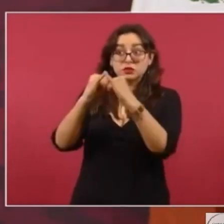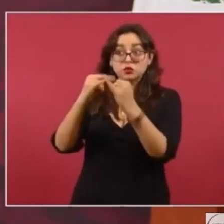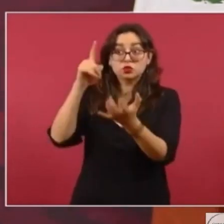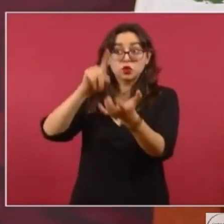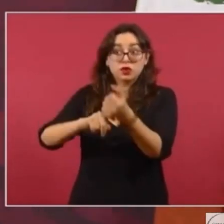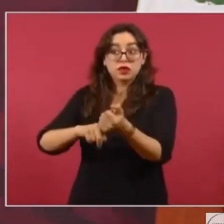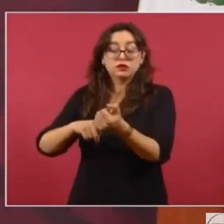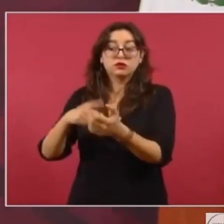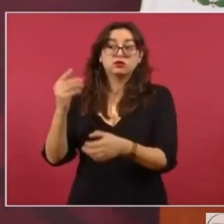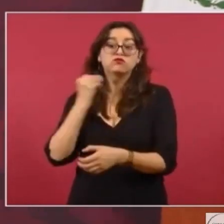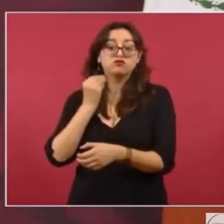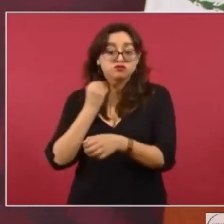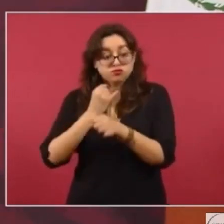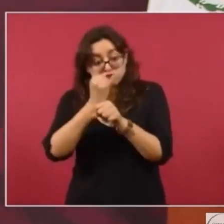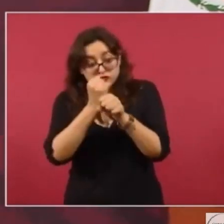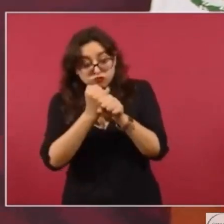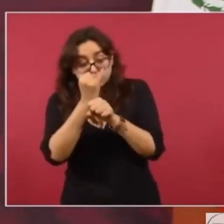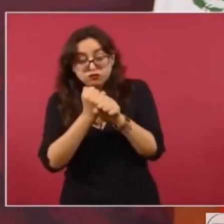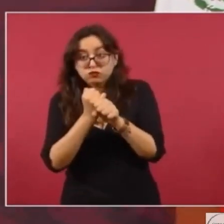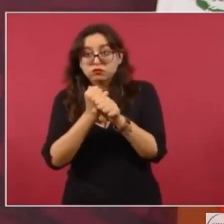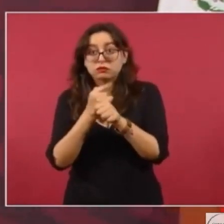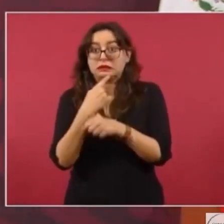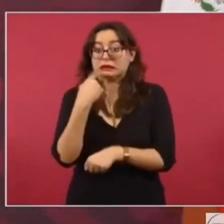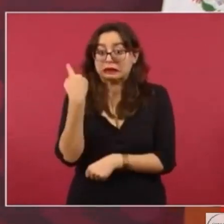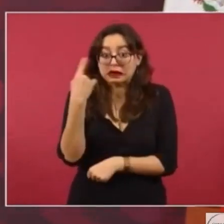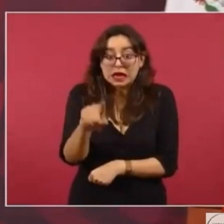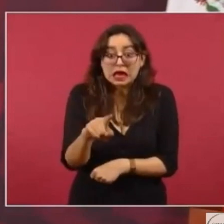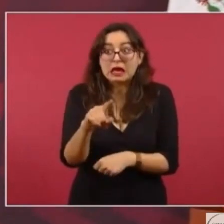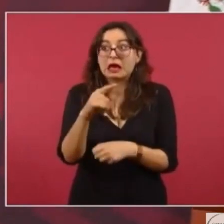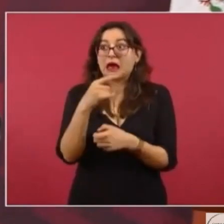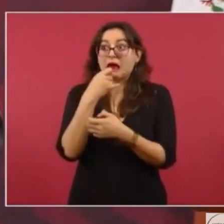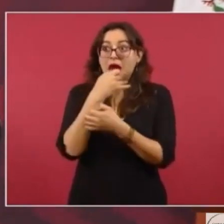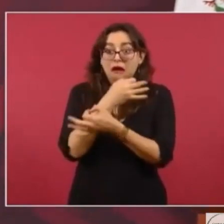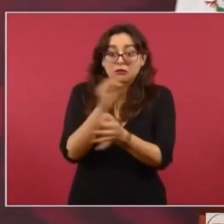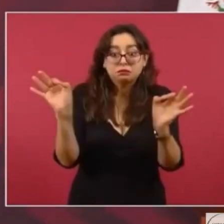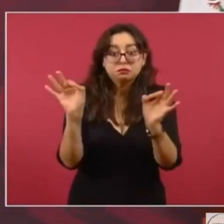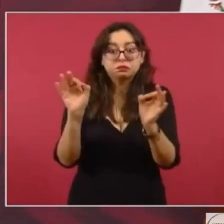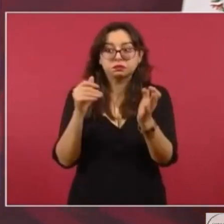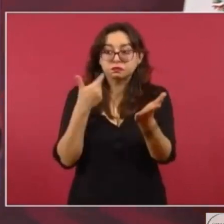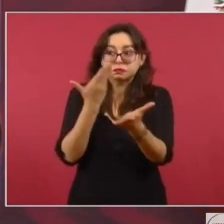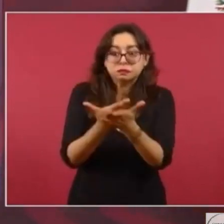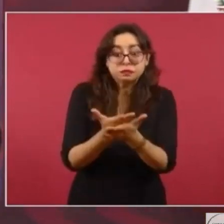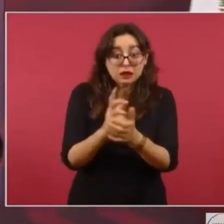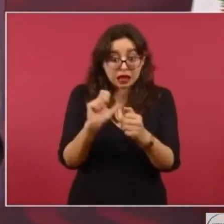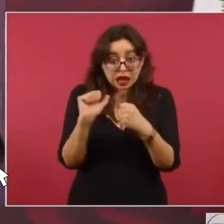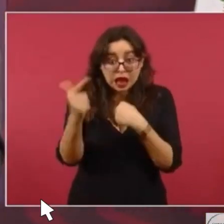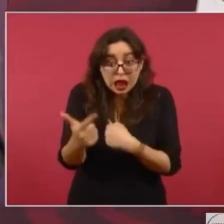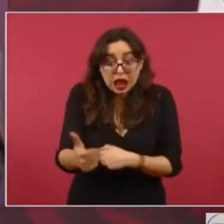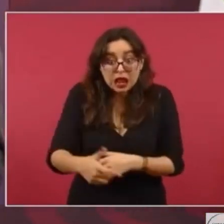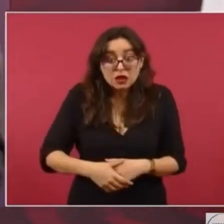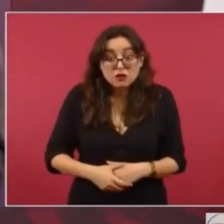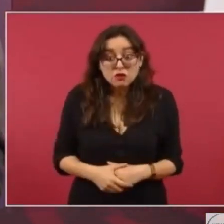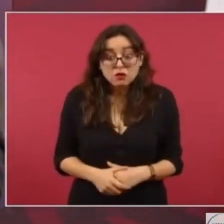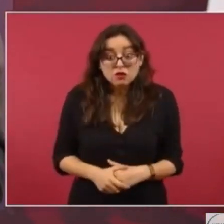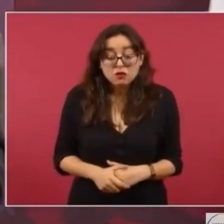cuando se presentó la reforma